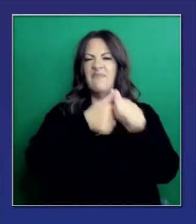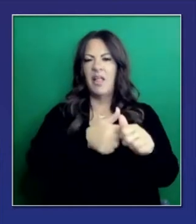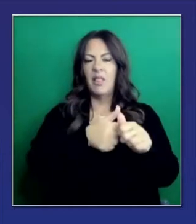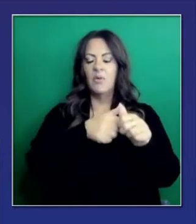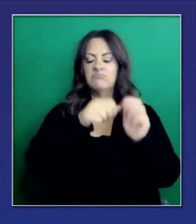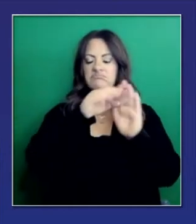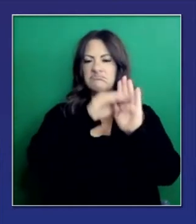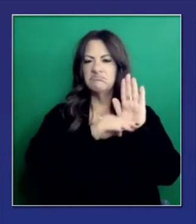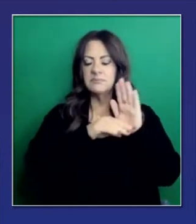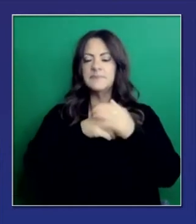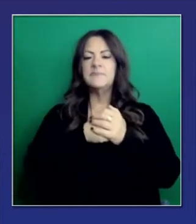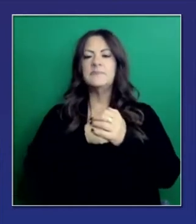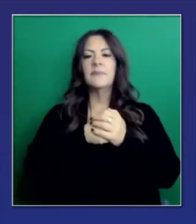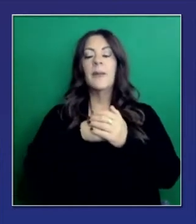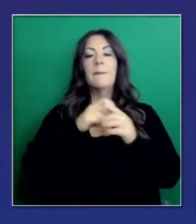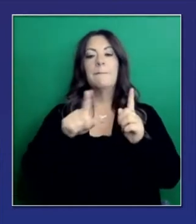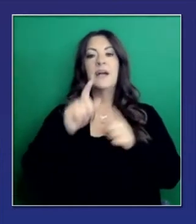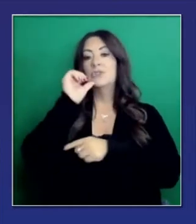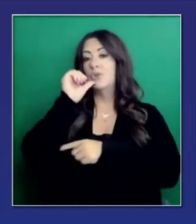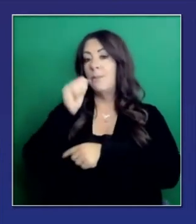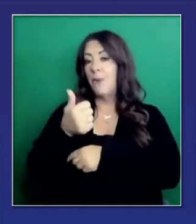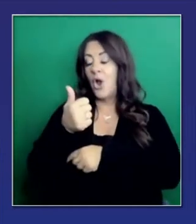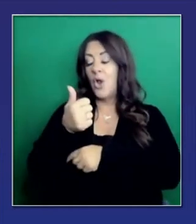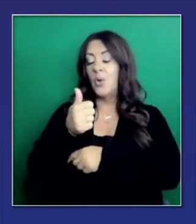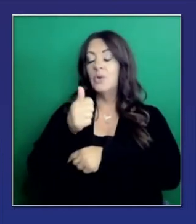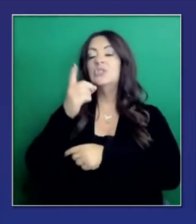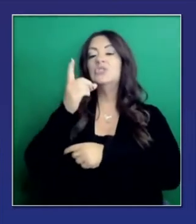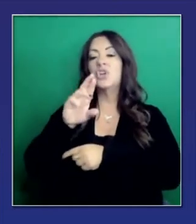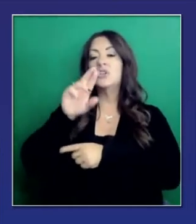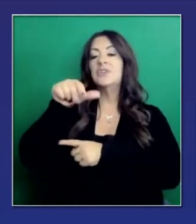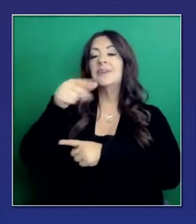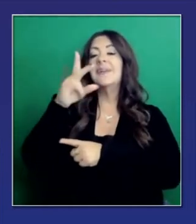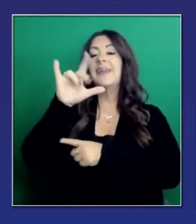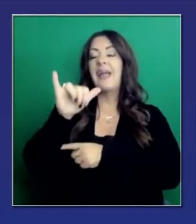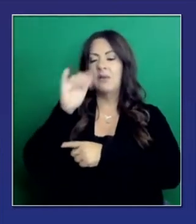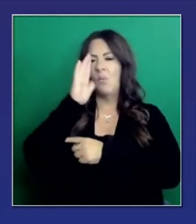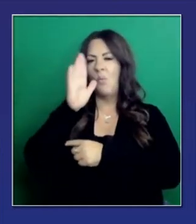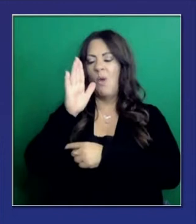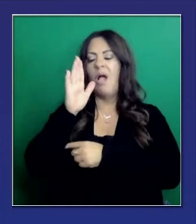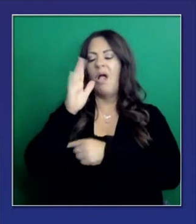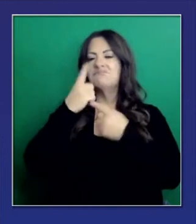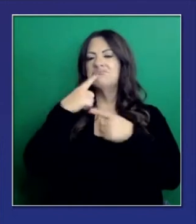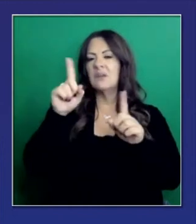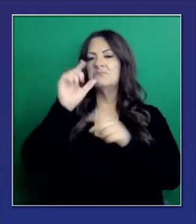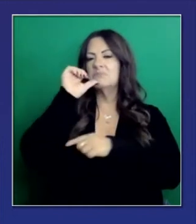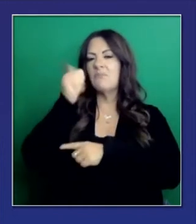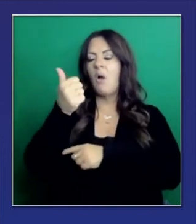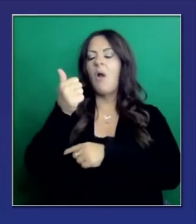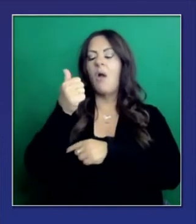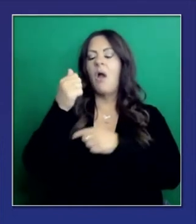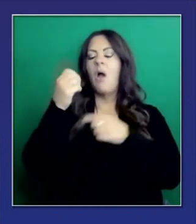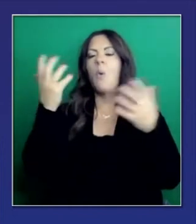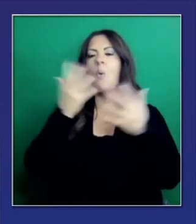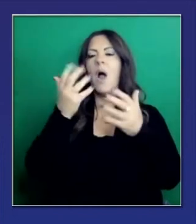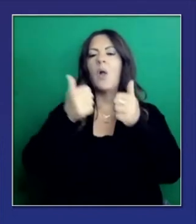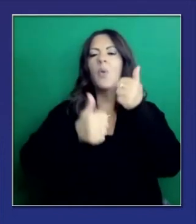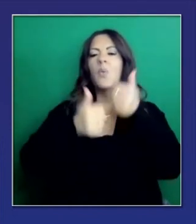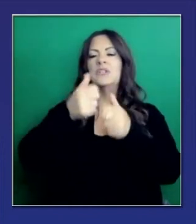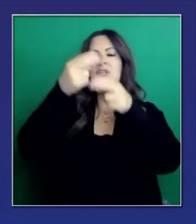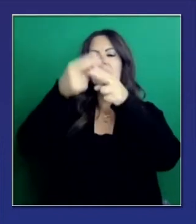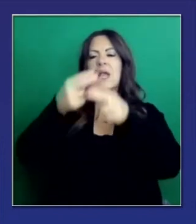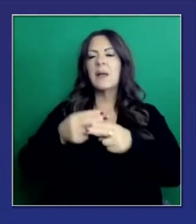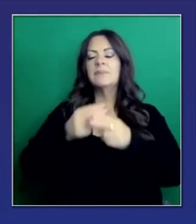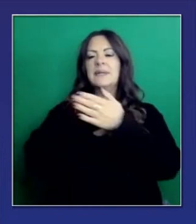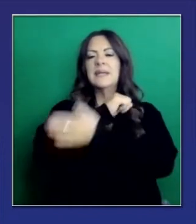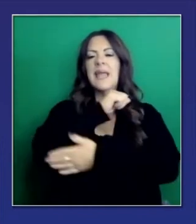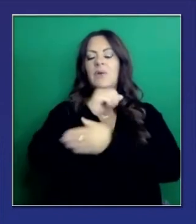Y por cierto, mañana este estatus será publicado cuando el doctor Ghali haga su presentación de los martes, pero verán ahora